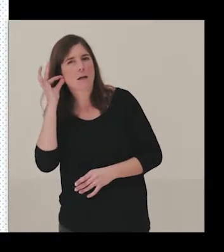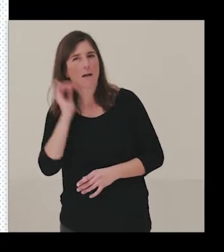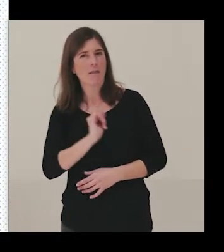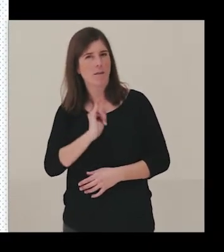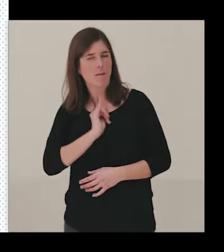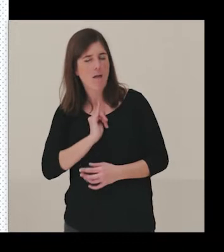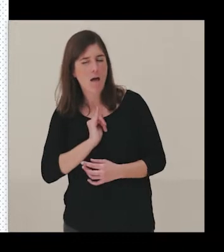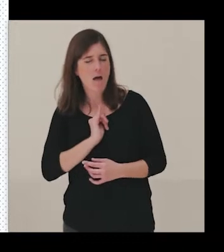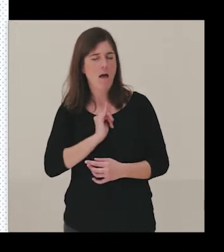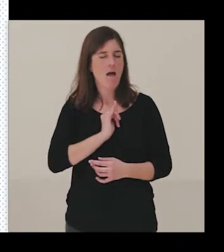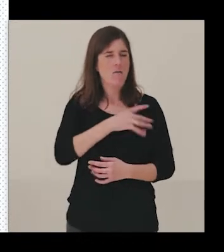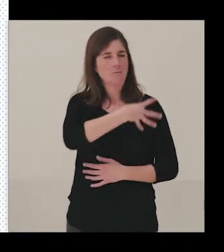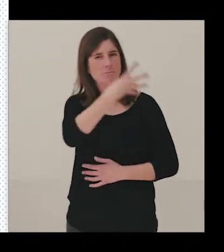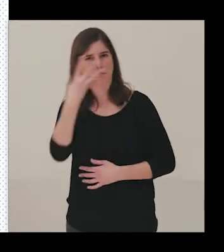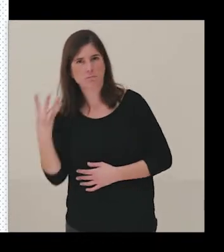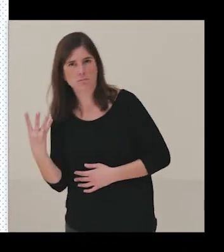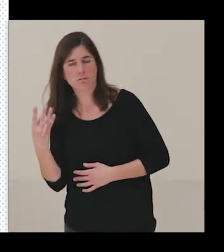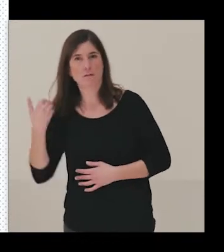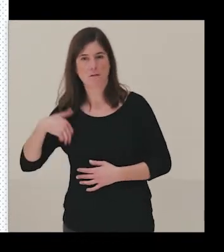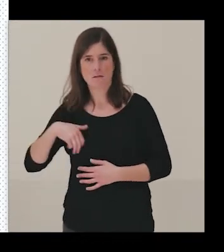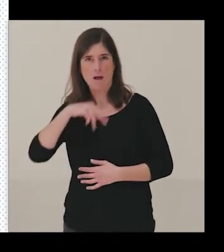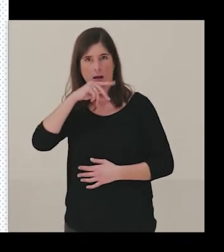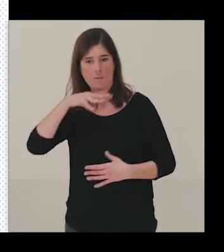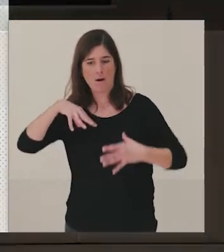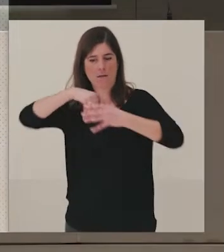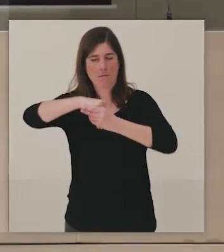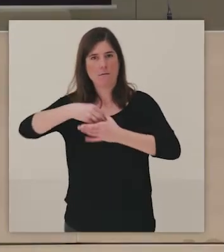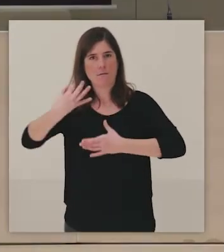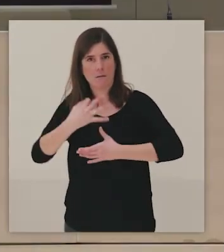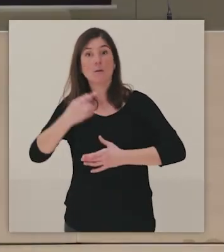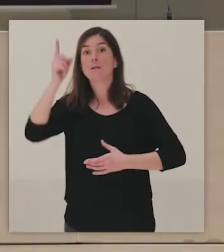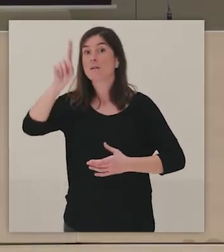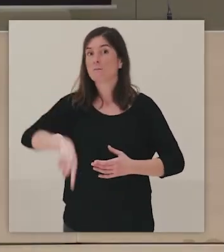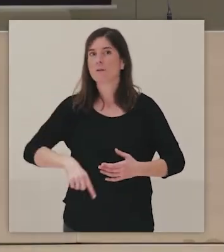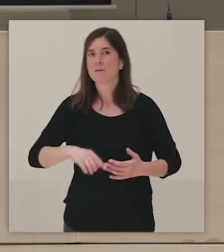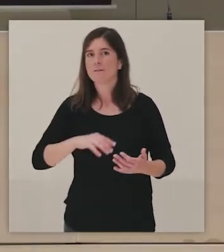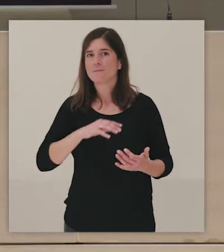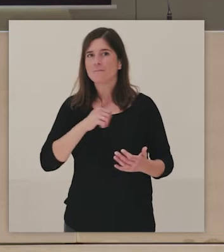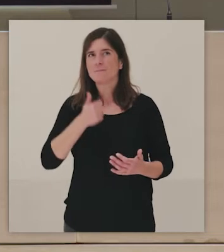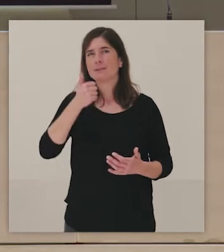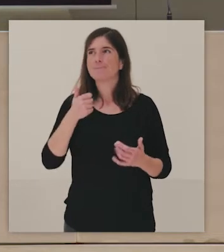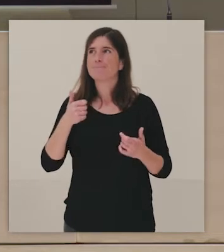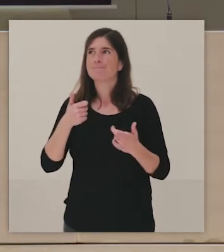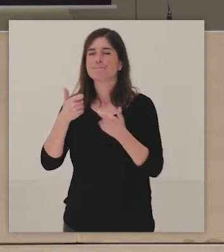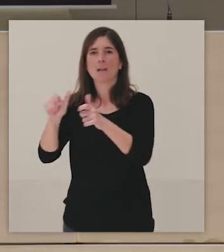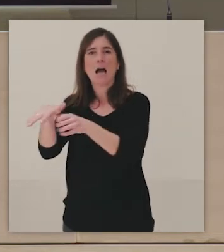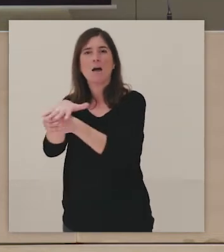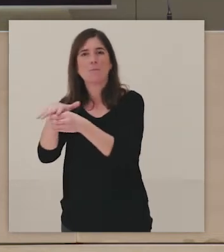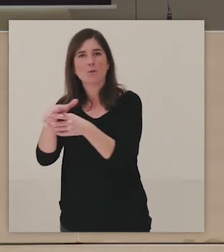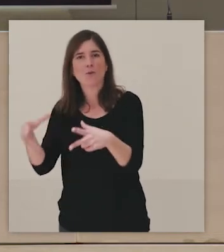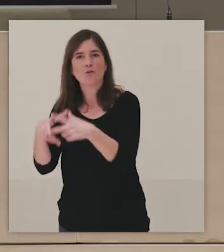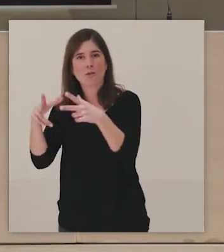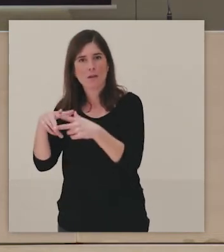los elementos que hemos incorporado, pero hay otros que vais a ver a lo largo de… sobre todo en el ámbito de